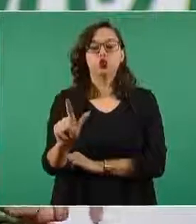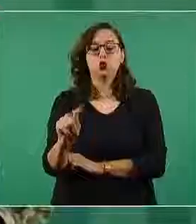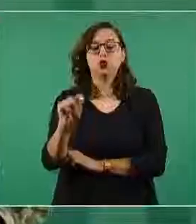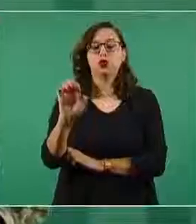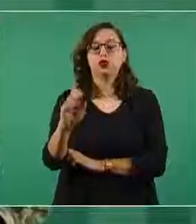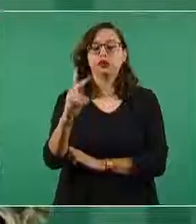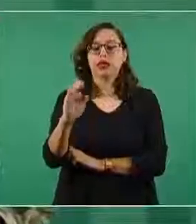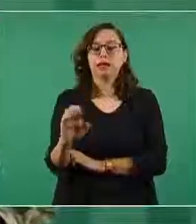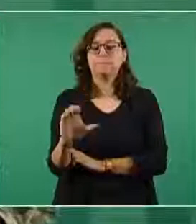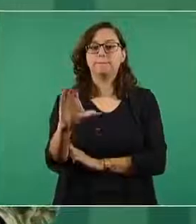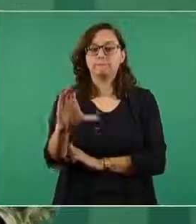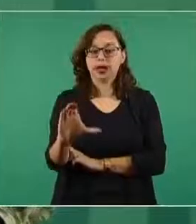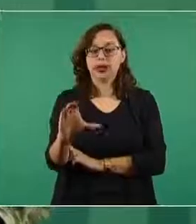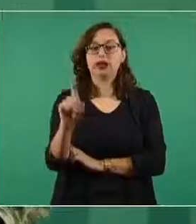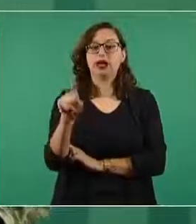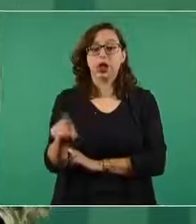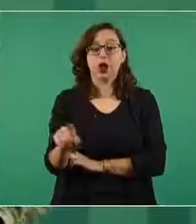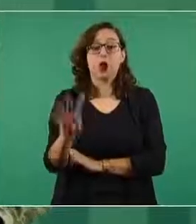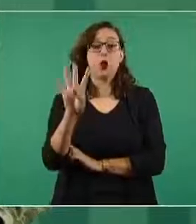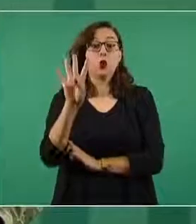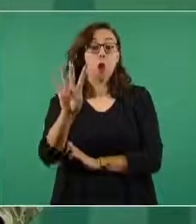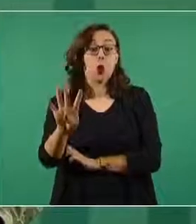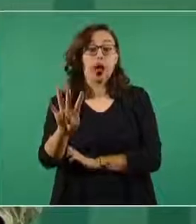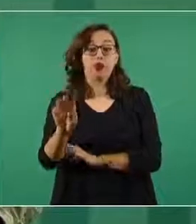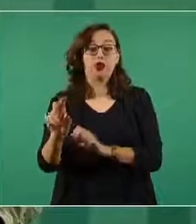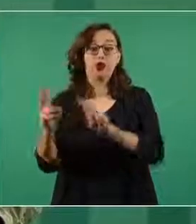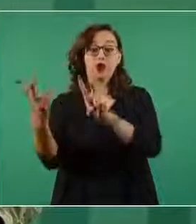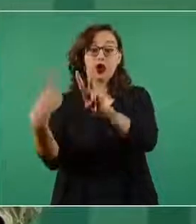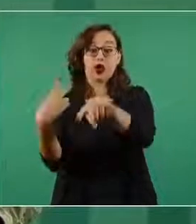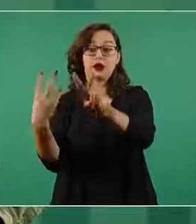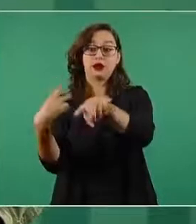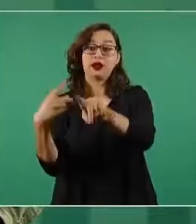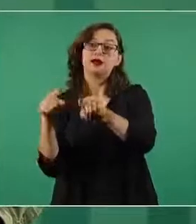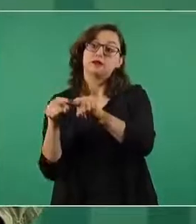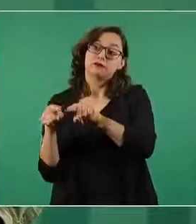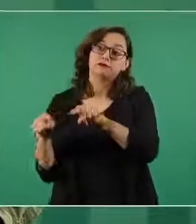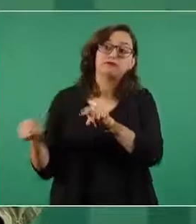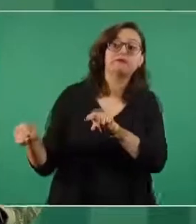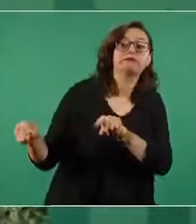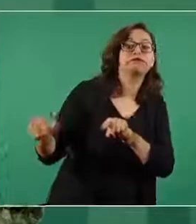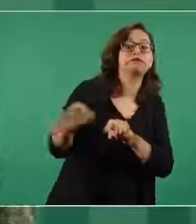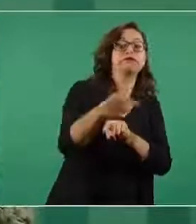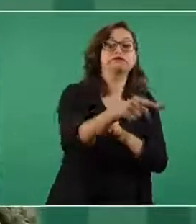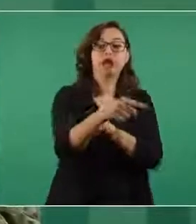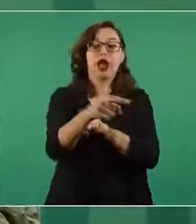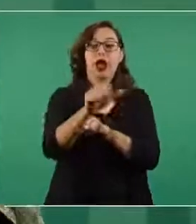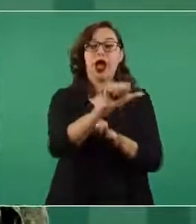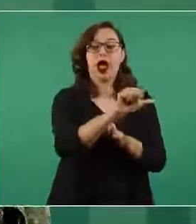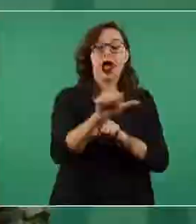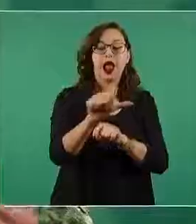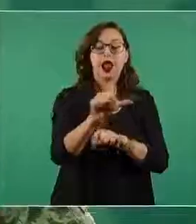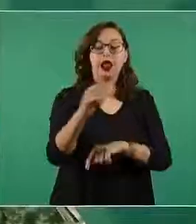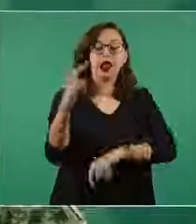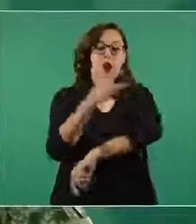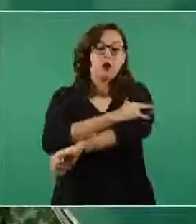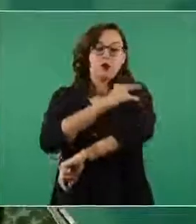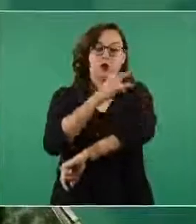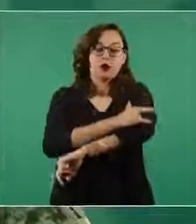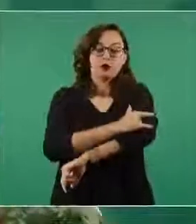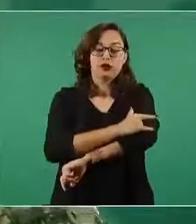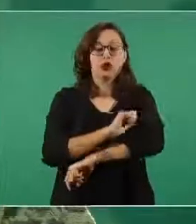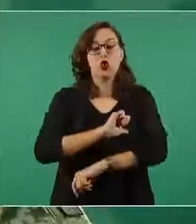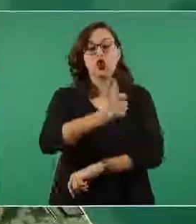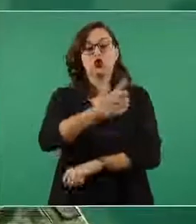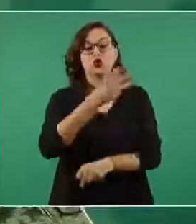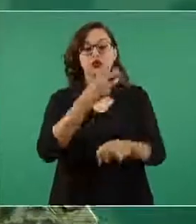una autopista una carretera de cuatro carriles hasta la terminal de pasajeros y todavía hay un proyecto